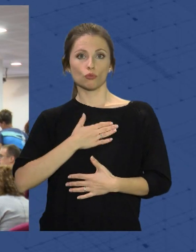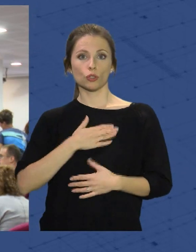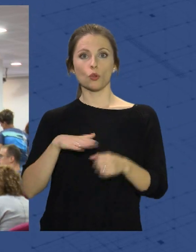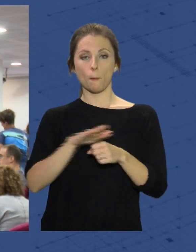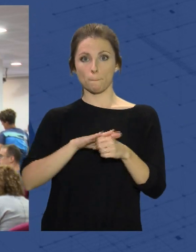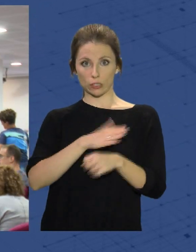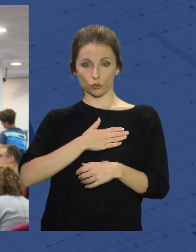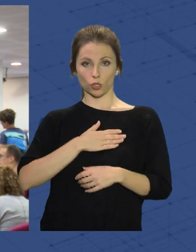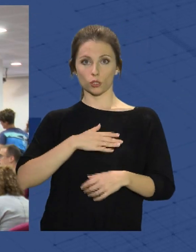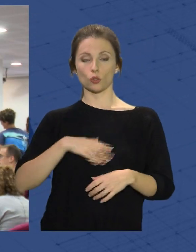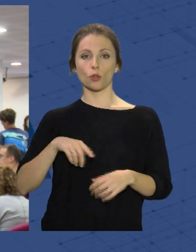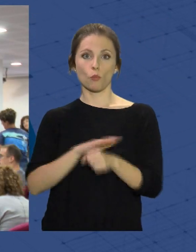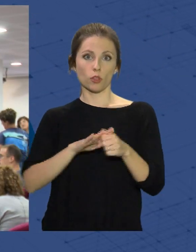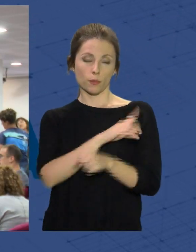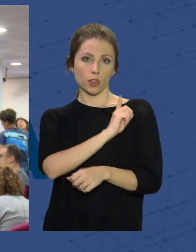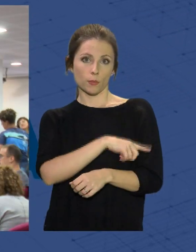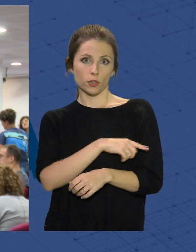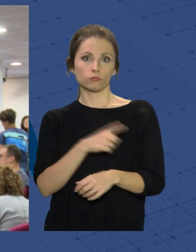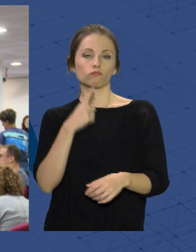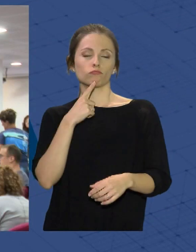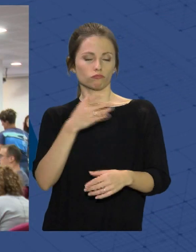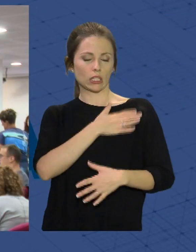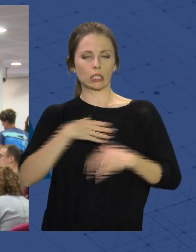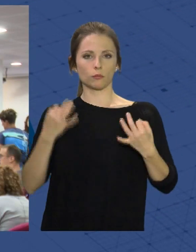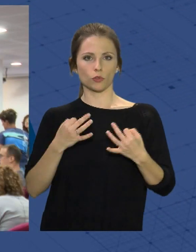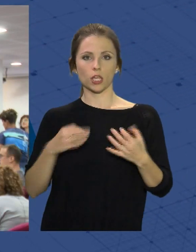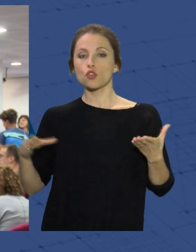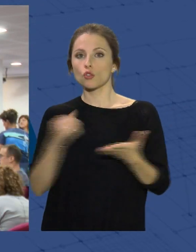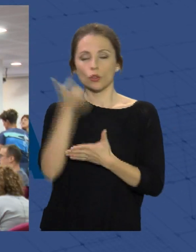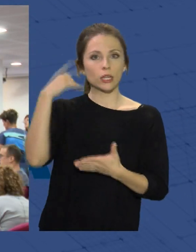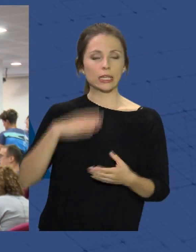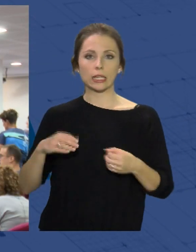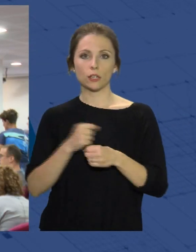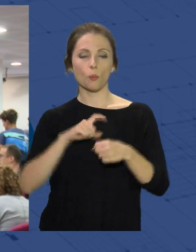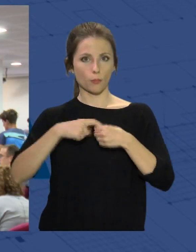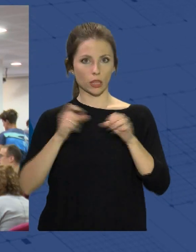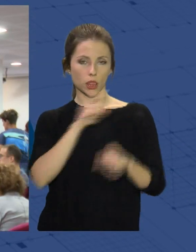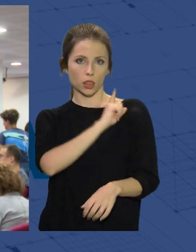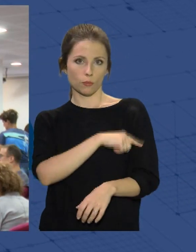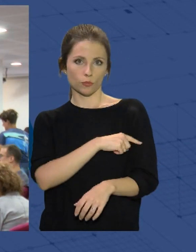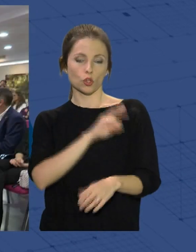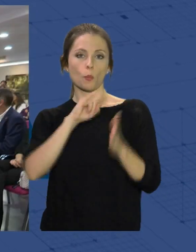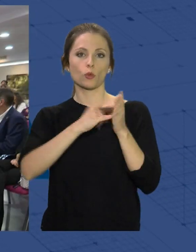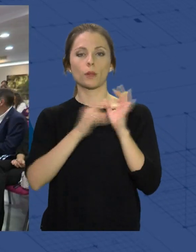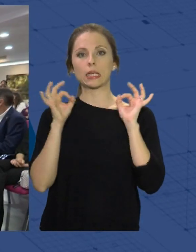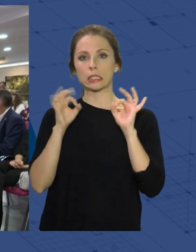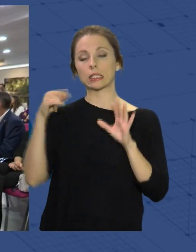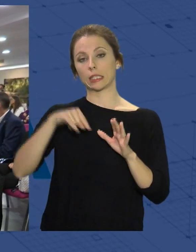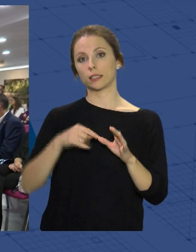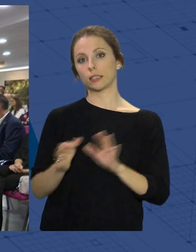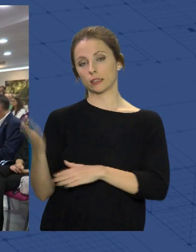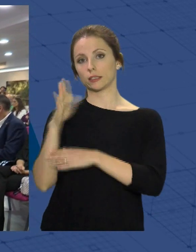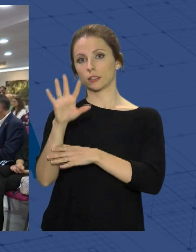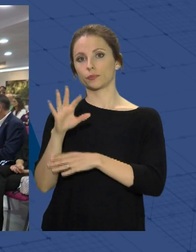Municipal de Deporte, apostamos para que todos los niños y niñas practiquen deporte con programas específicos y, lógicamente, este es uno de ellos. Durante dos